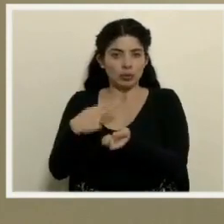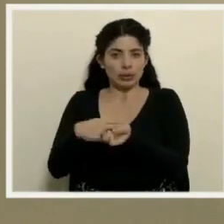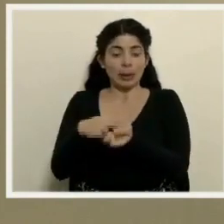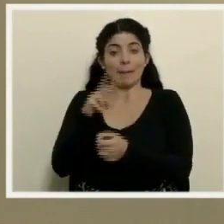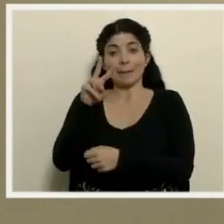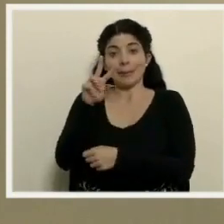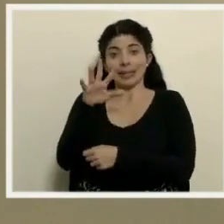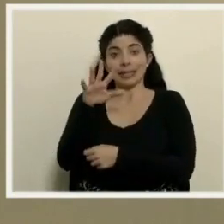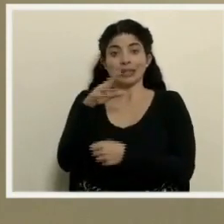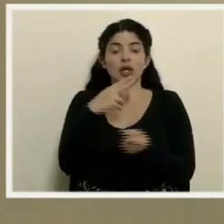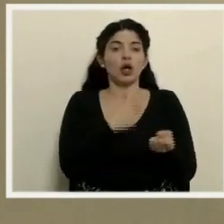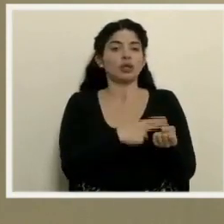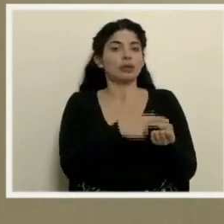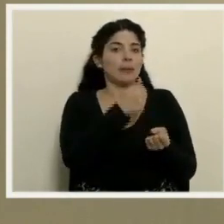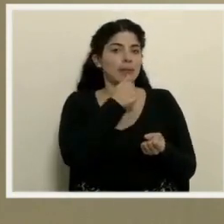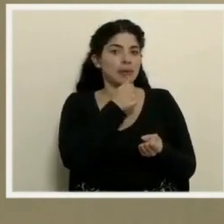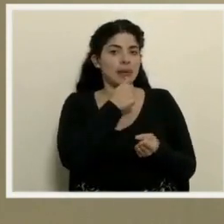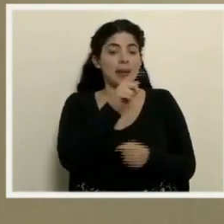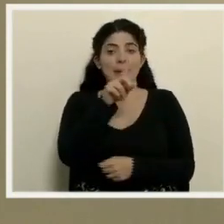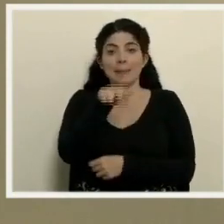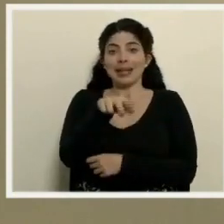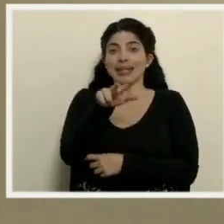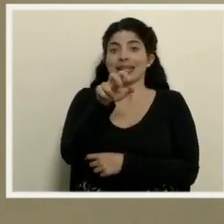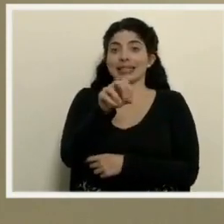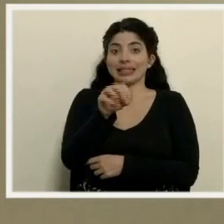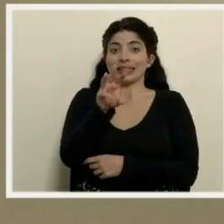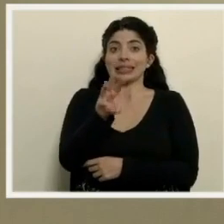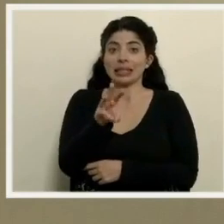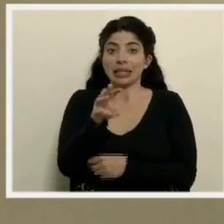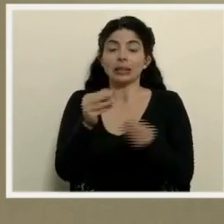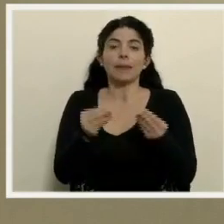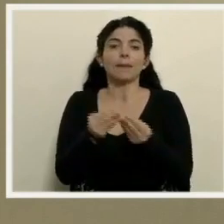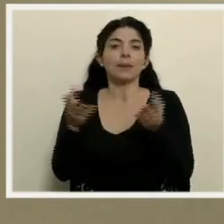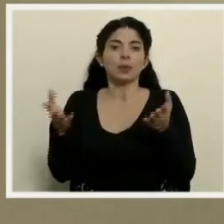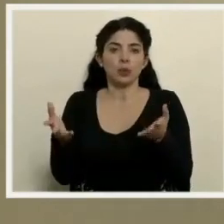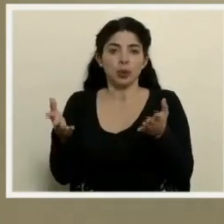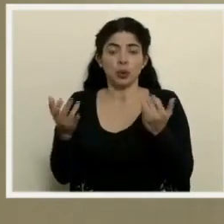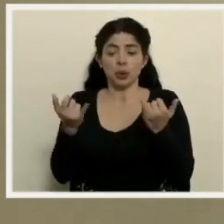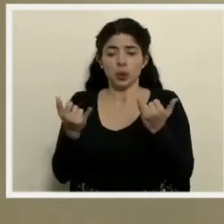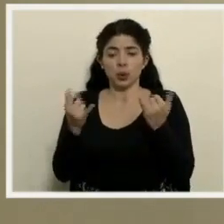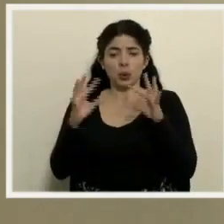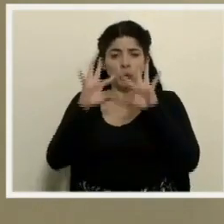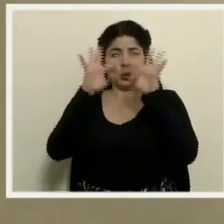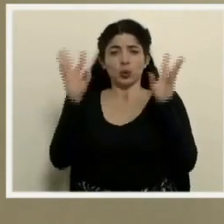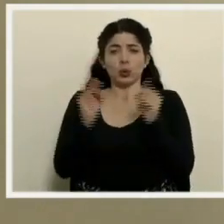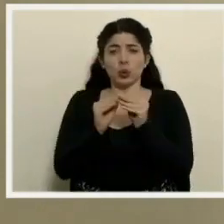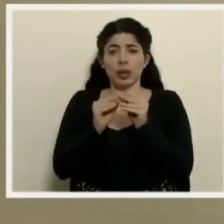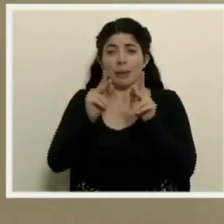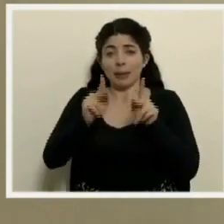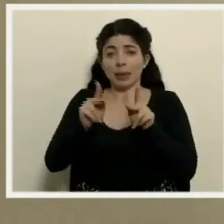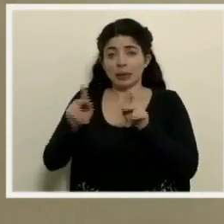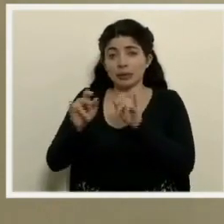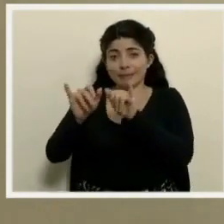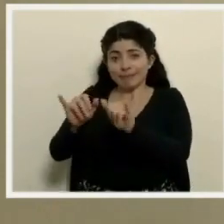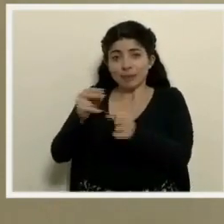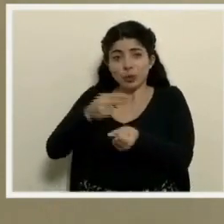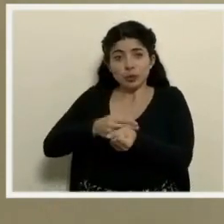centros privados, 1.306 en el sistema público. El total de hospitalizados